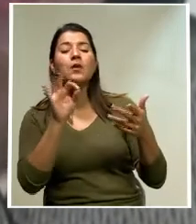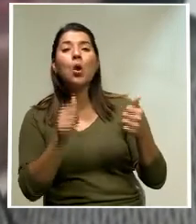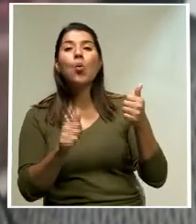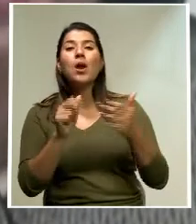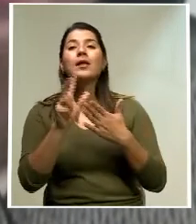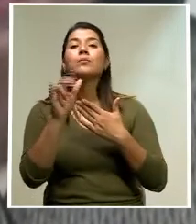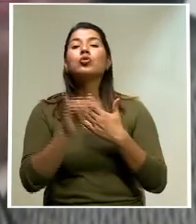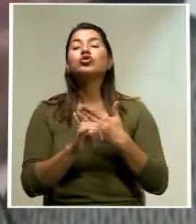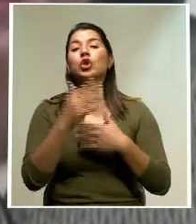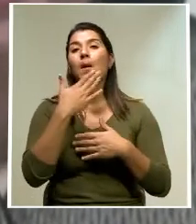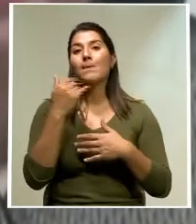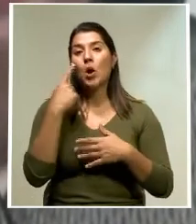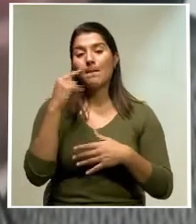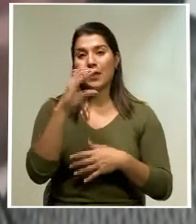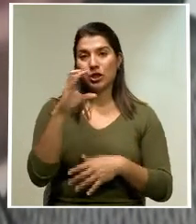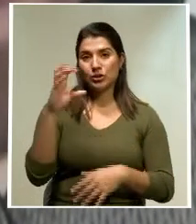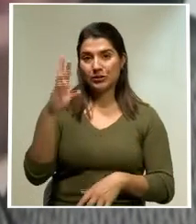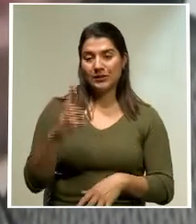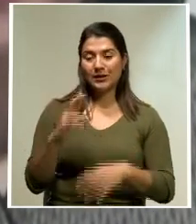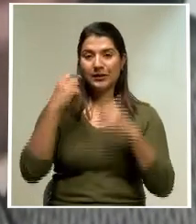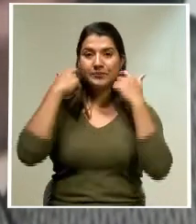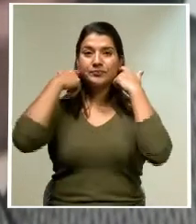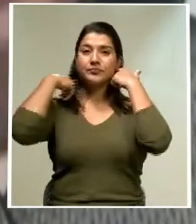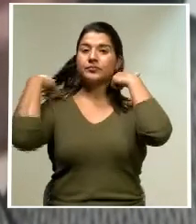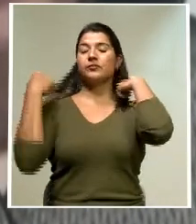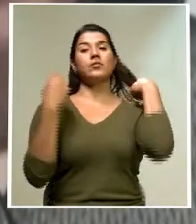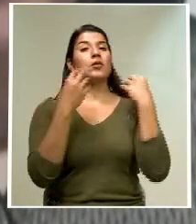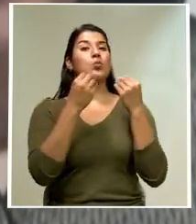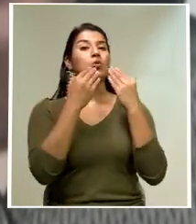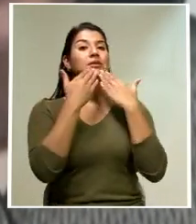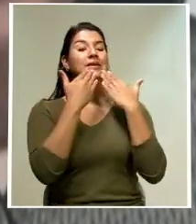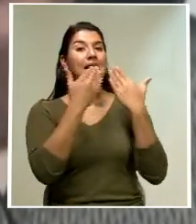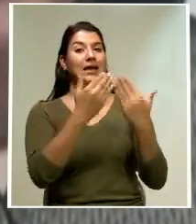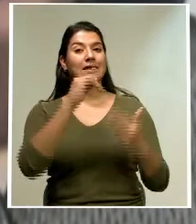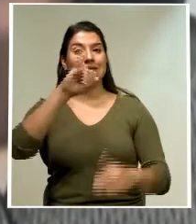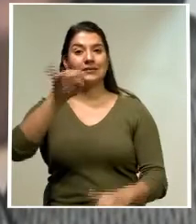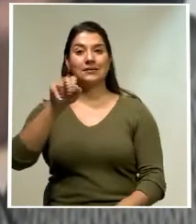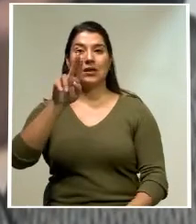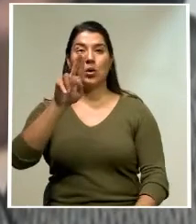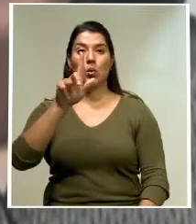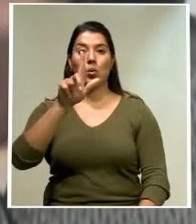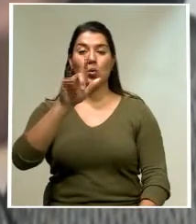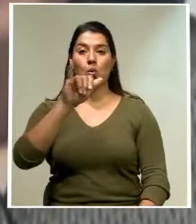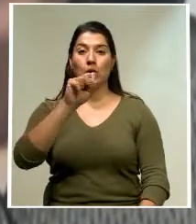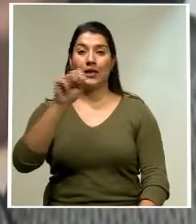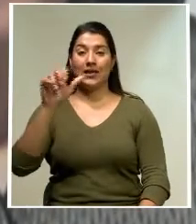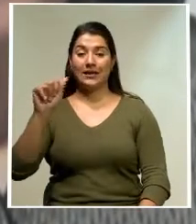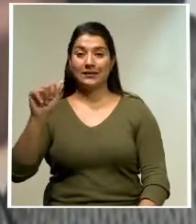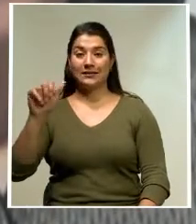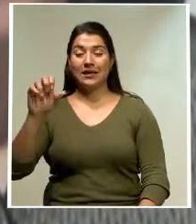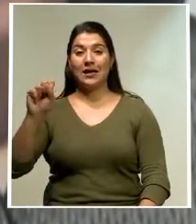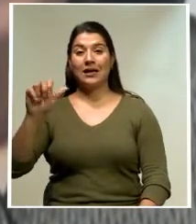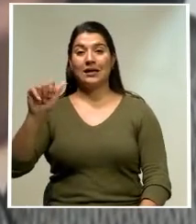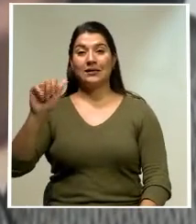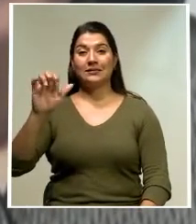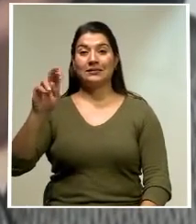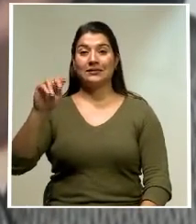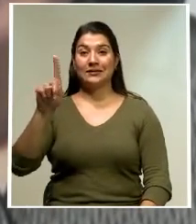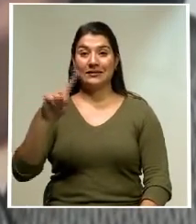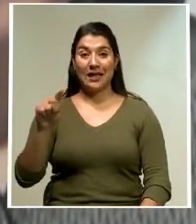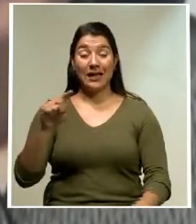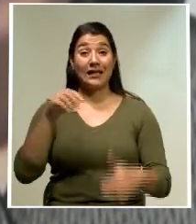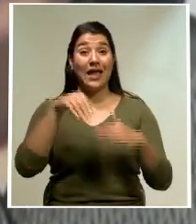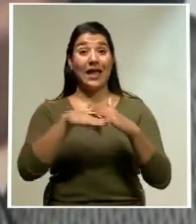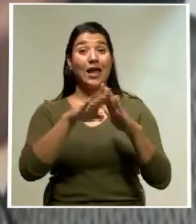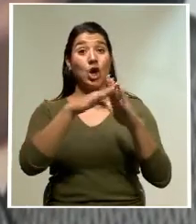convenientes para el país. Muchísimas gracias a doña Julissa Sáenz de la Contraloría General de la República